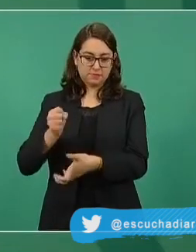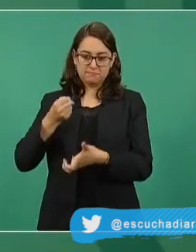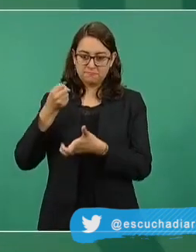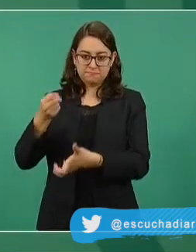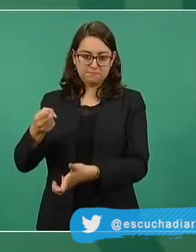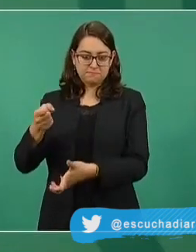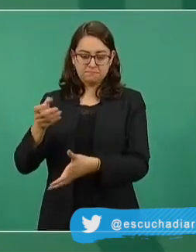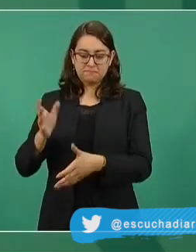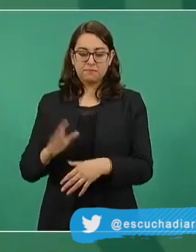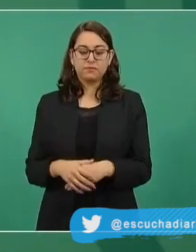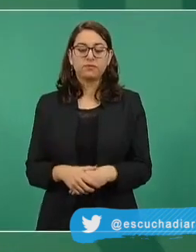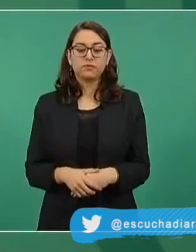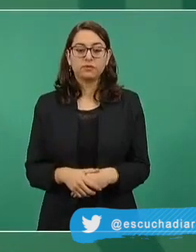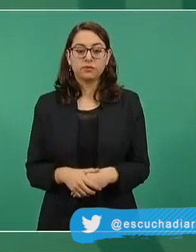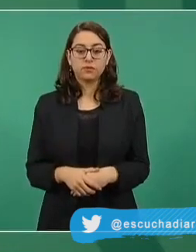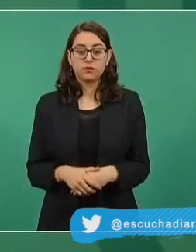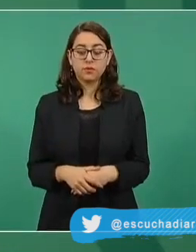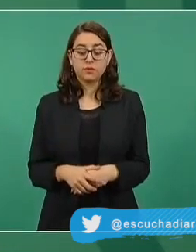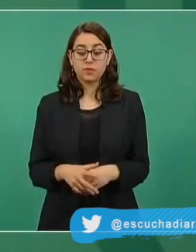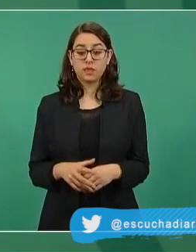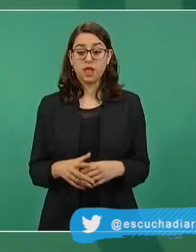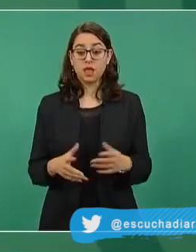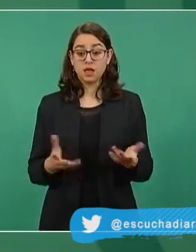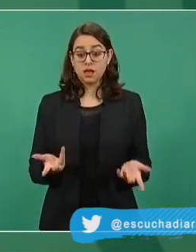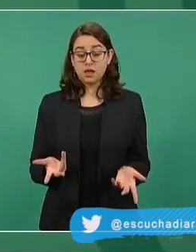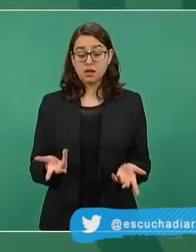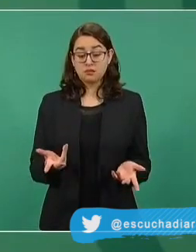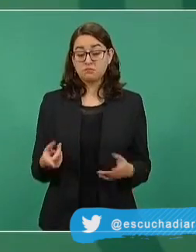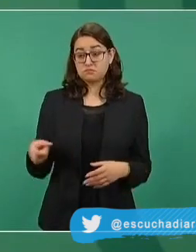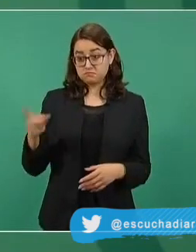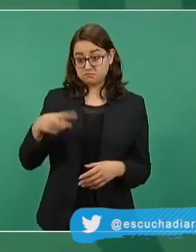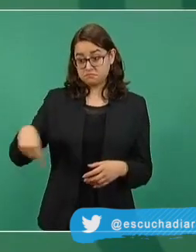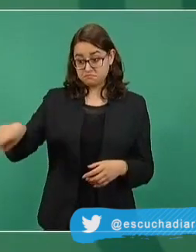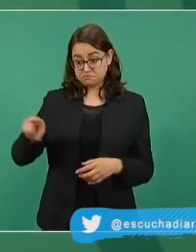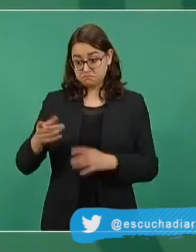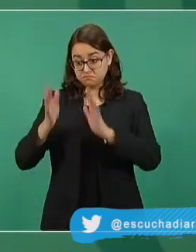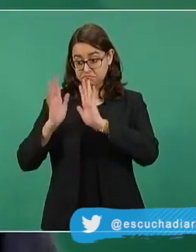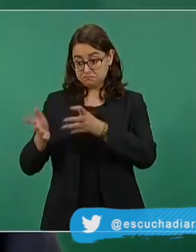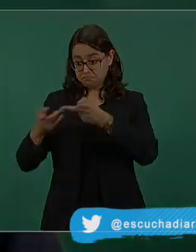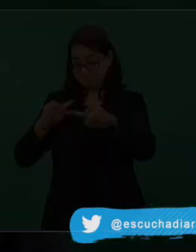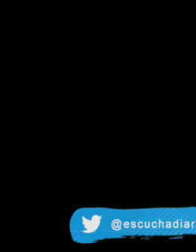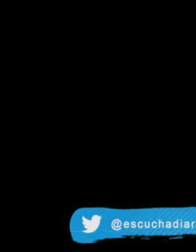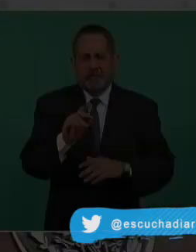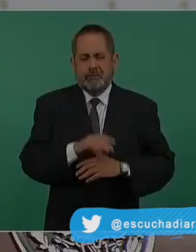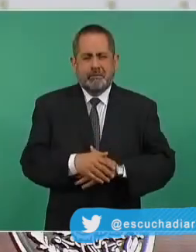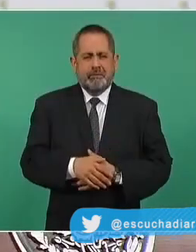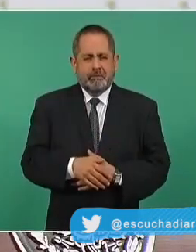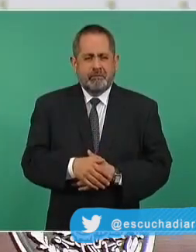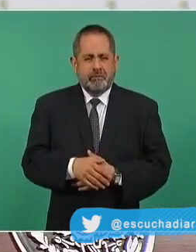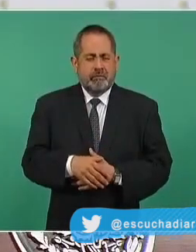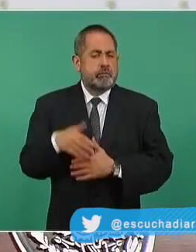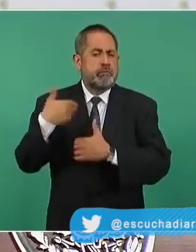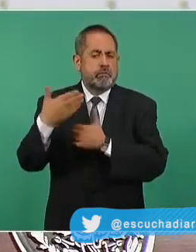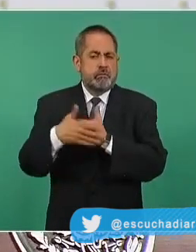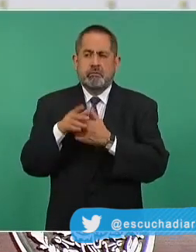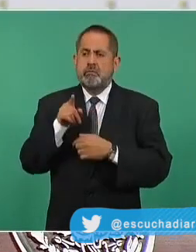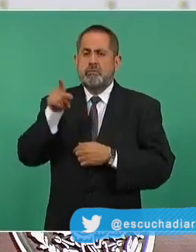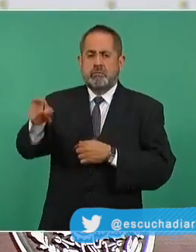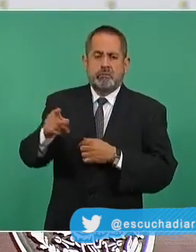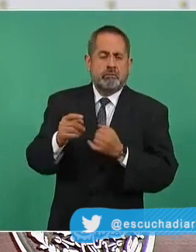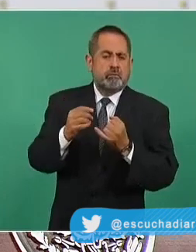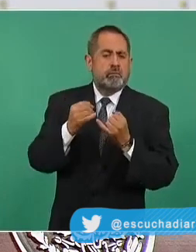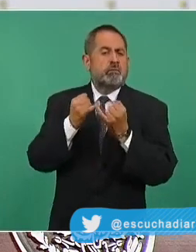la cultura madre y su fecha de inauguración será el 2 de julio del próximo año. Vamos a inaugurar la